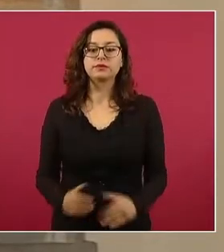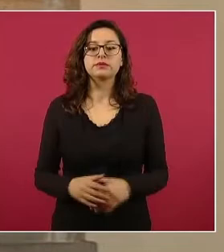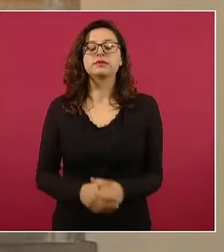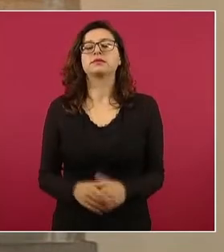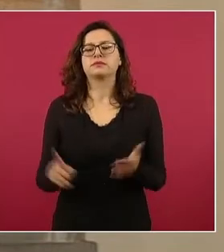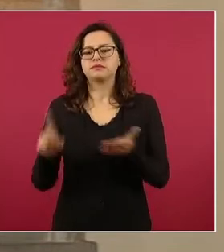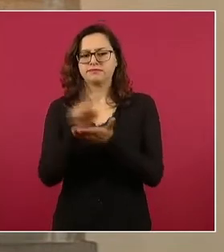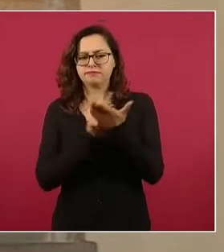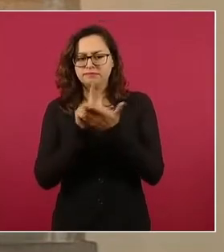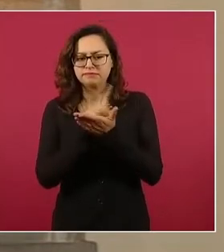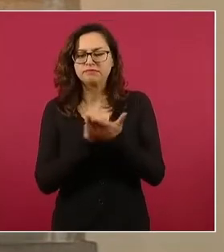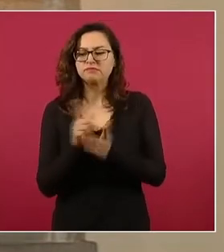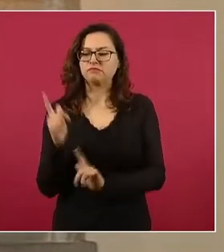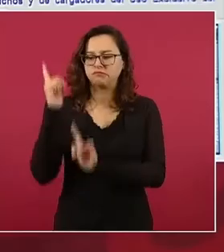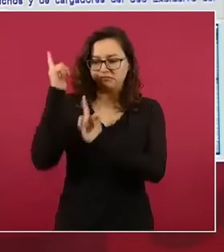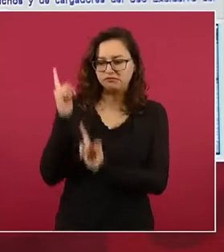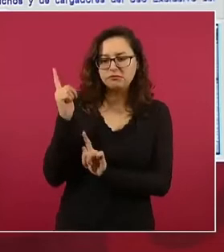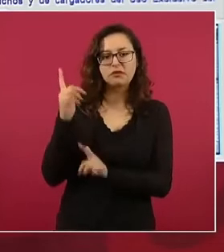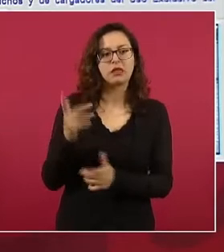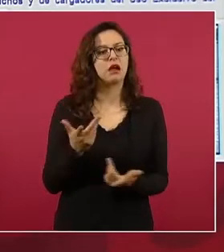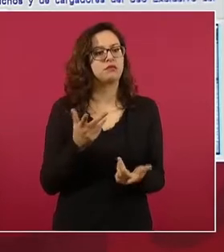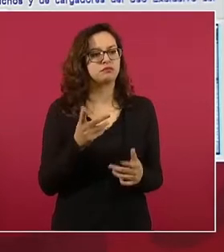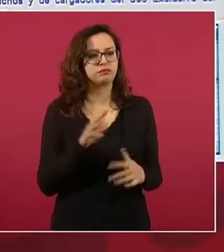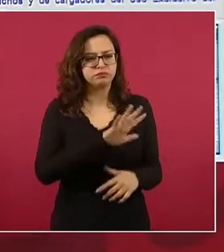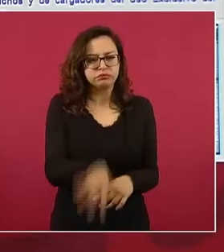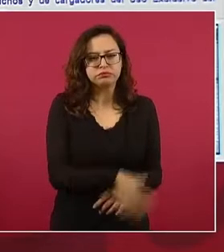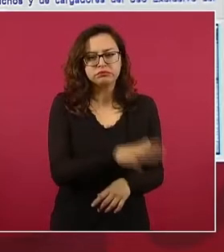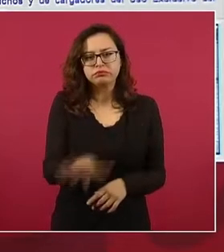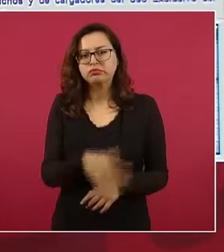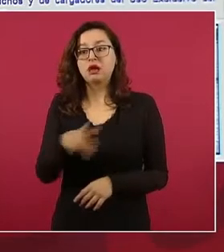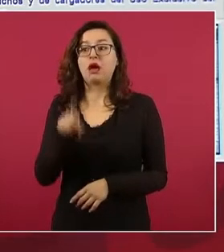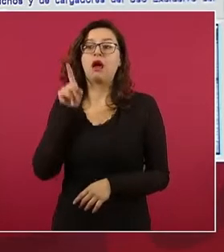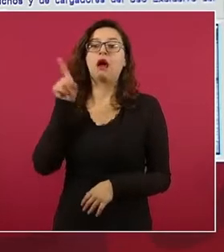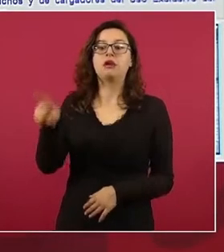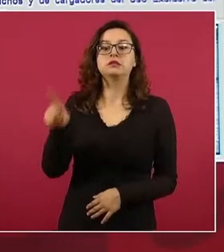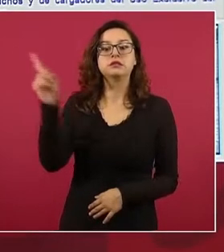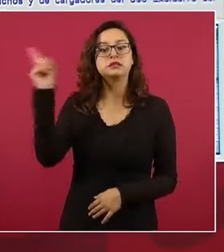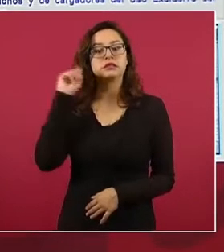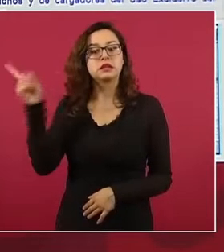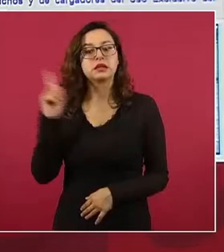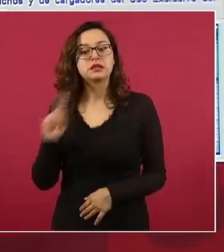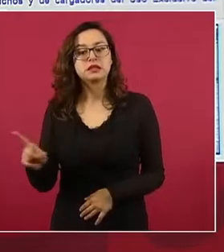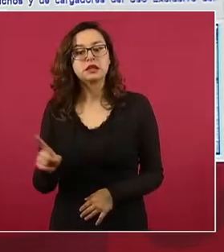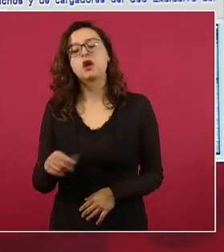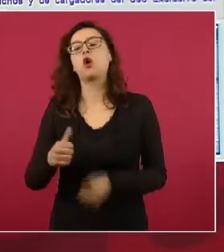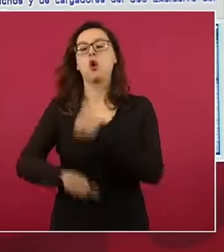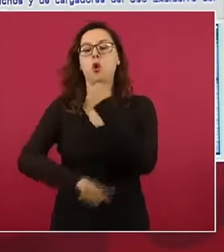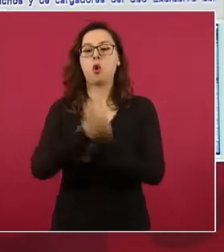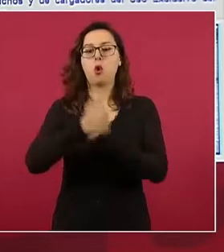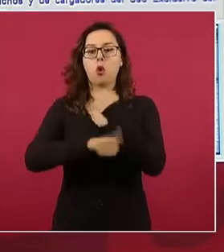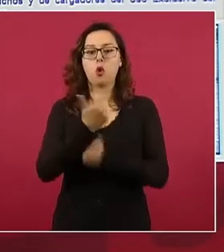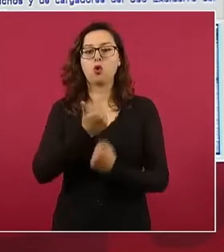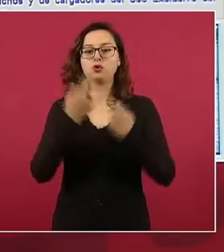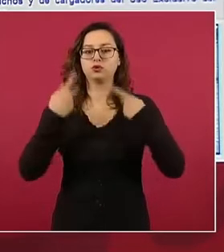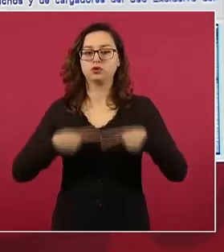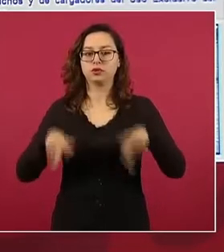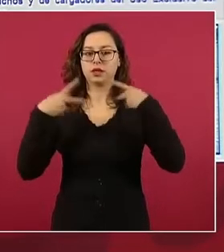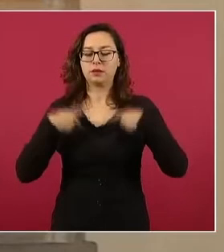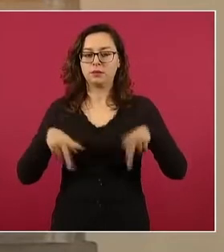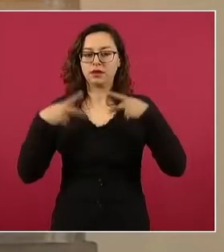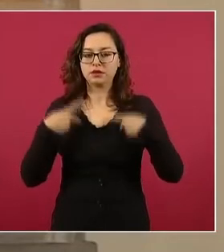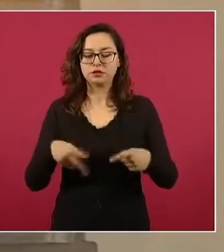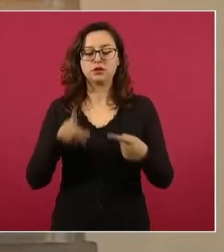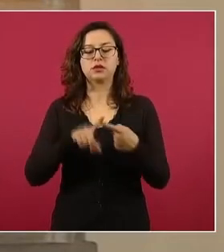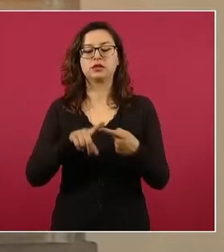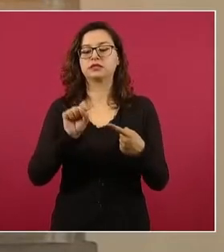armas en Zacatecas, en el municipio de Jerez, fueron detenidos 11 personas por elementos de la Sedena Guardia